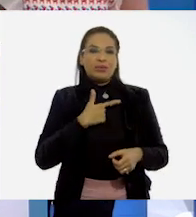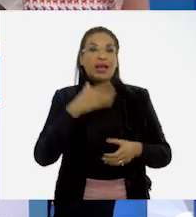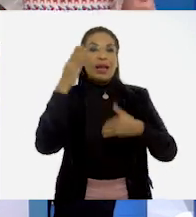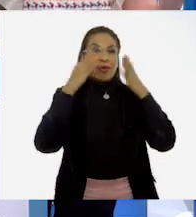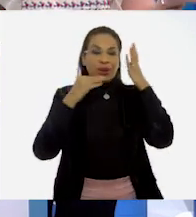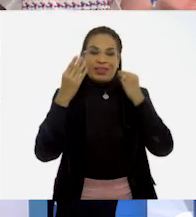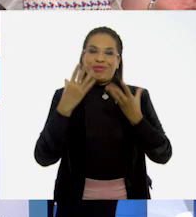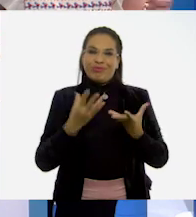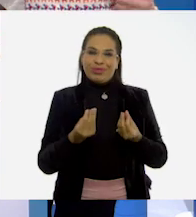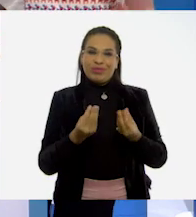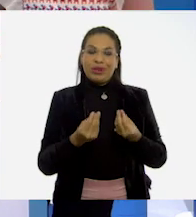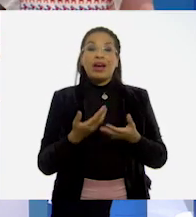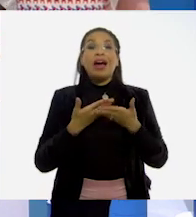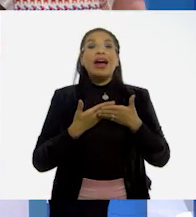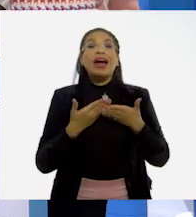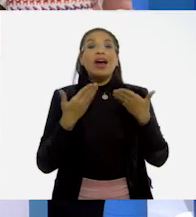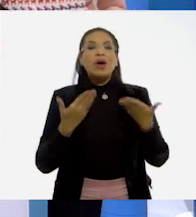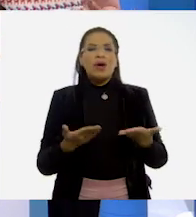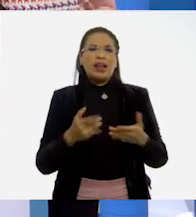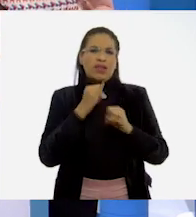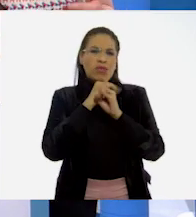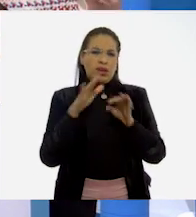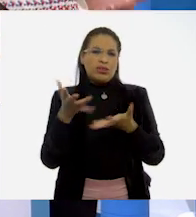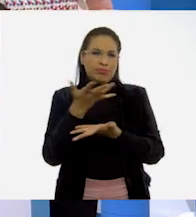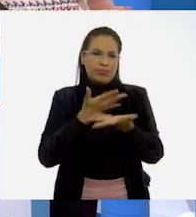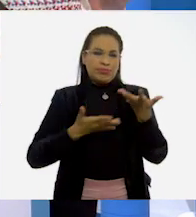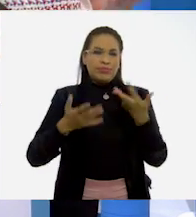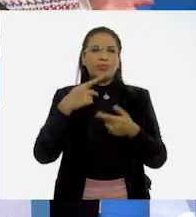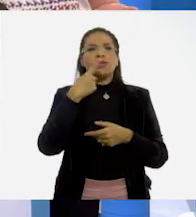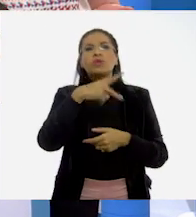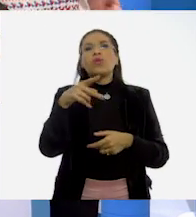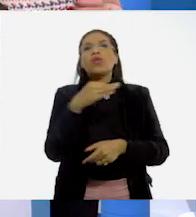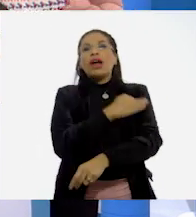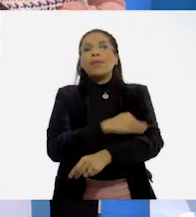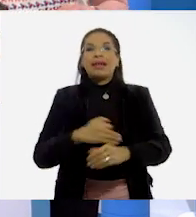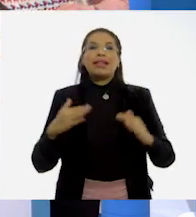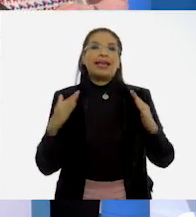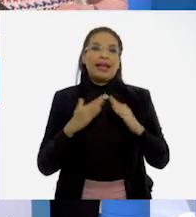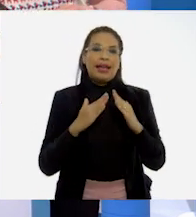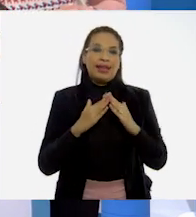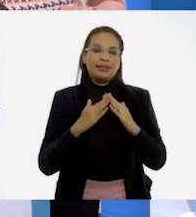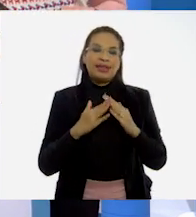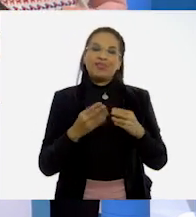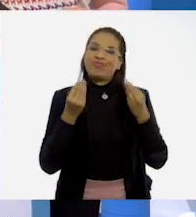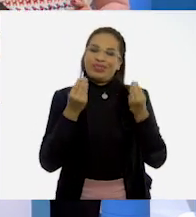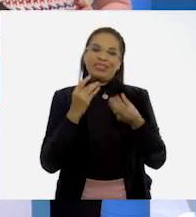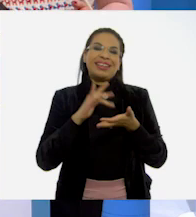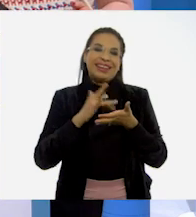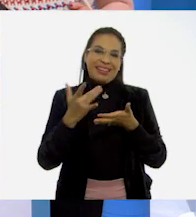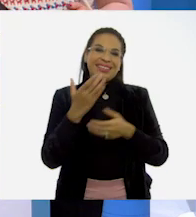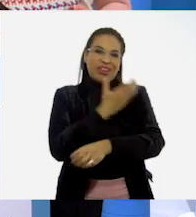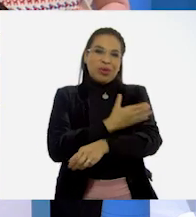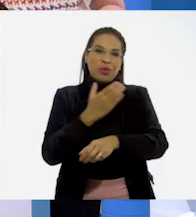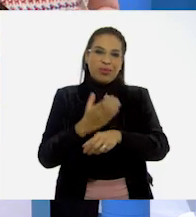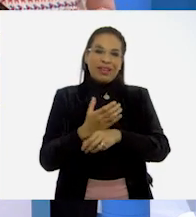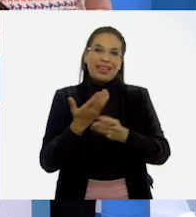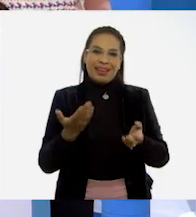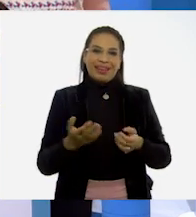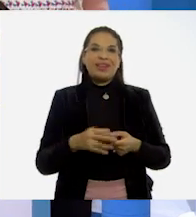les hayan gustado y aprendido mucho. Ahora, comparte la información con alguien de tu familia en tu casa. Y muchas gracias por acompañarnos,